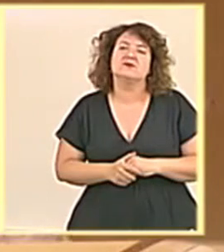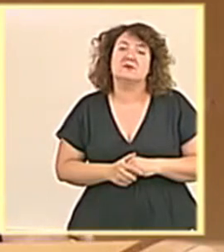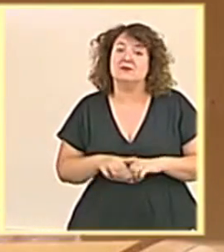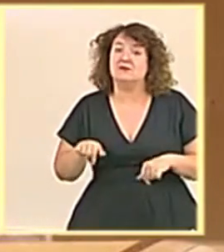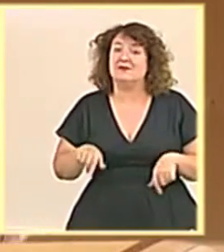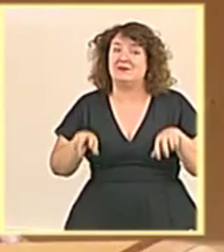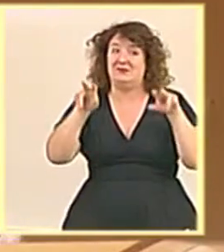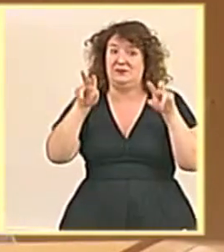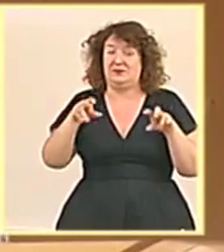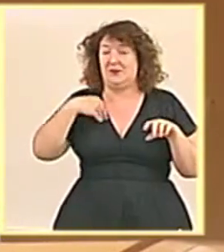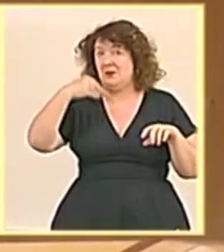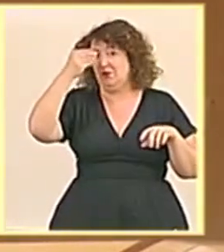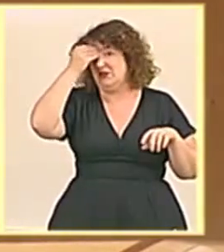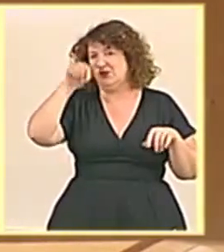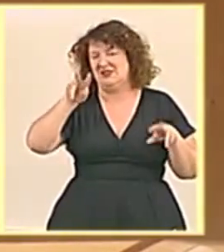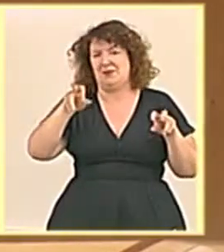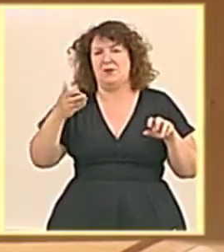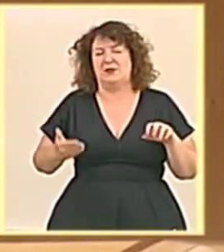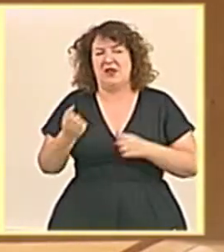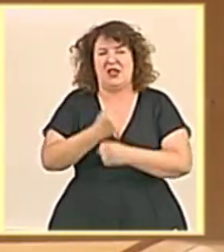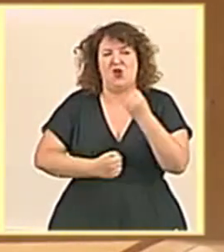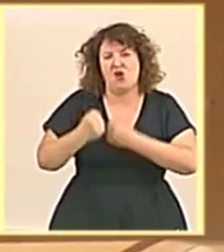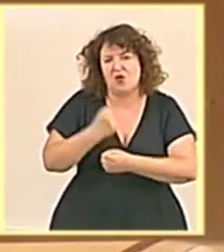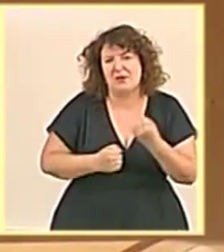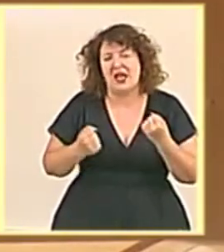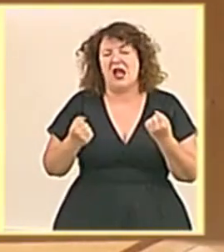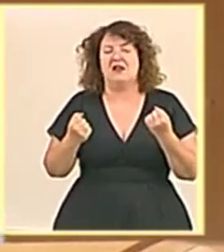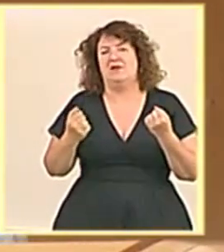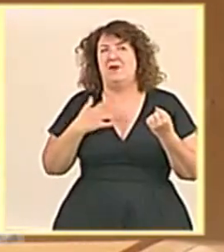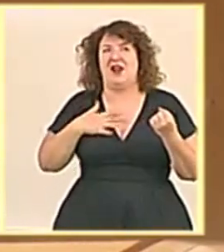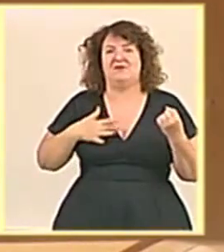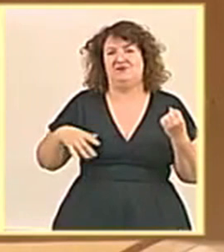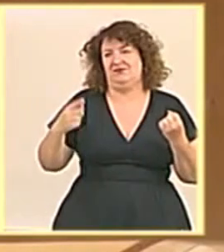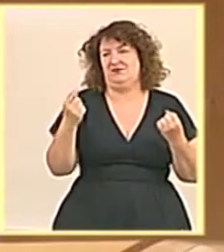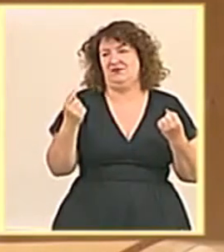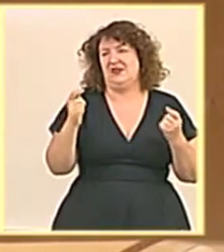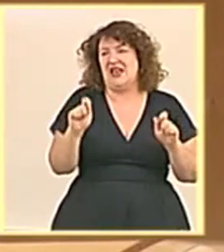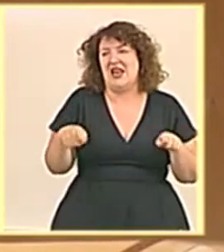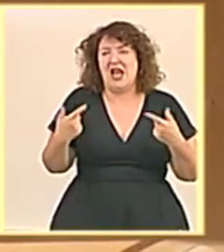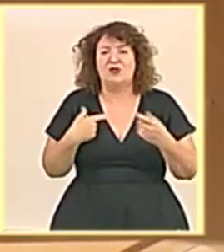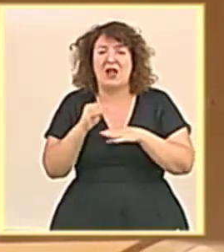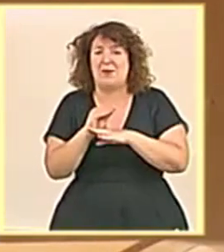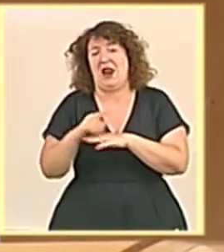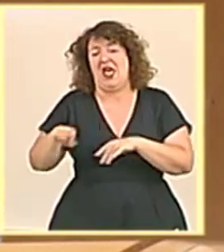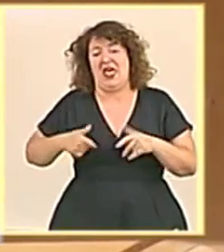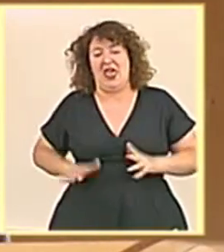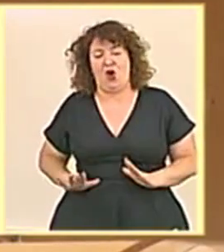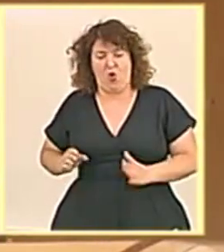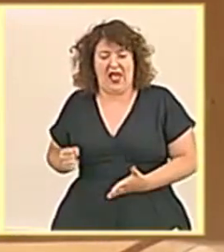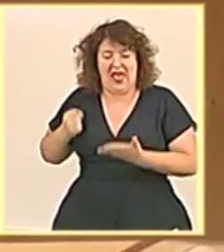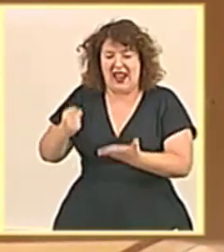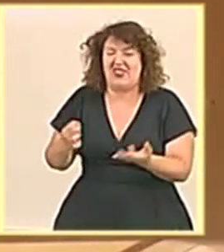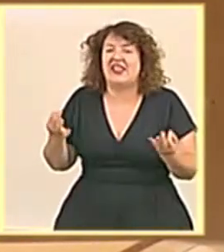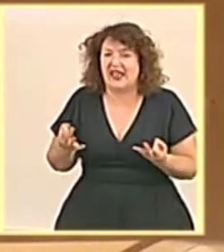tan relevante para el conjunto de la economía y del capital natural que debemos dejar en herencia a nuestros